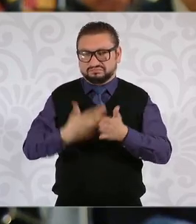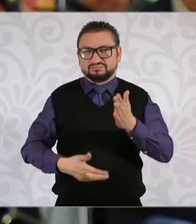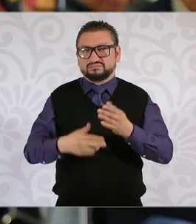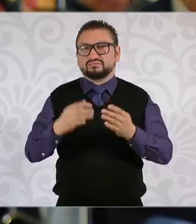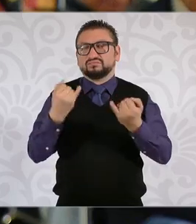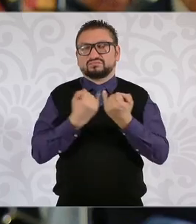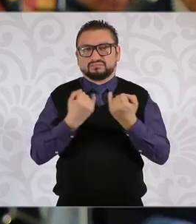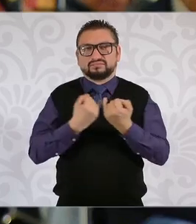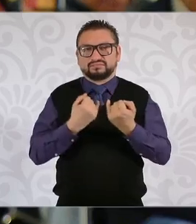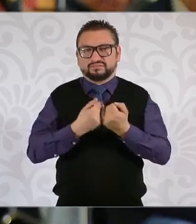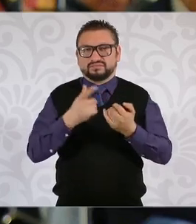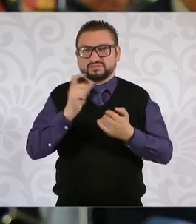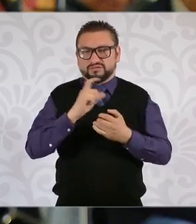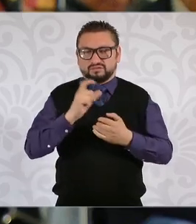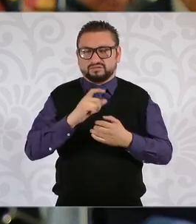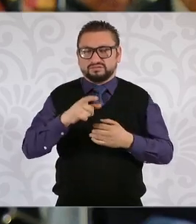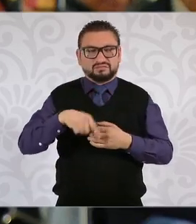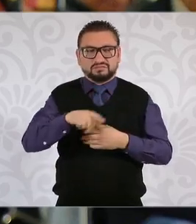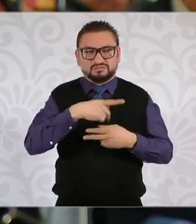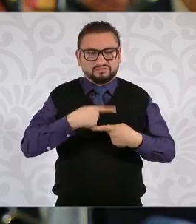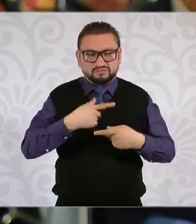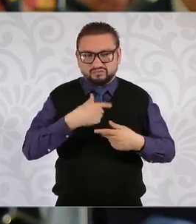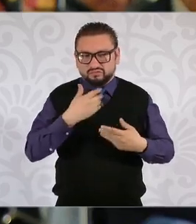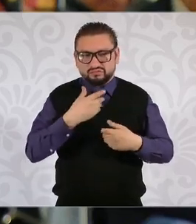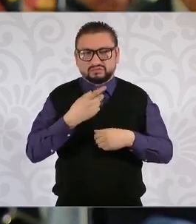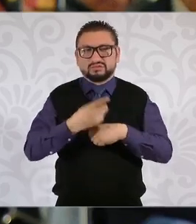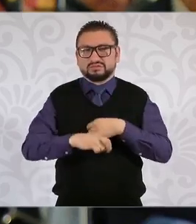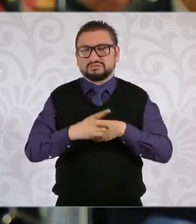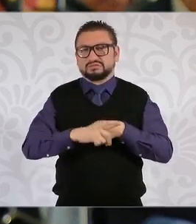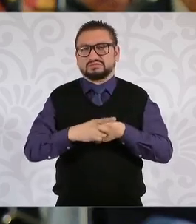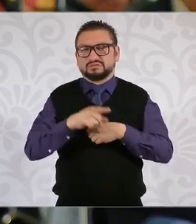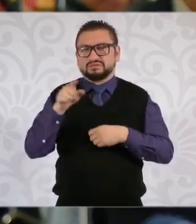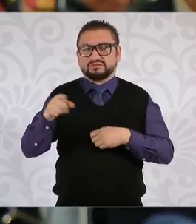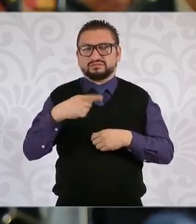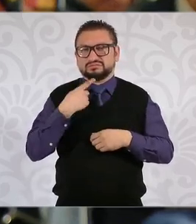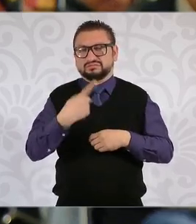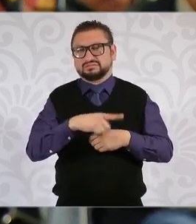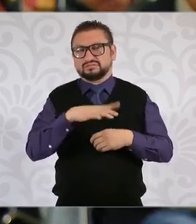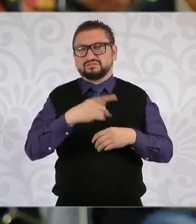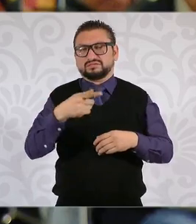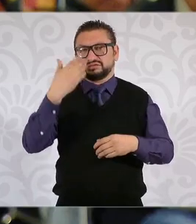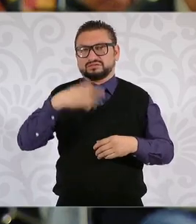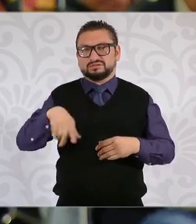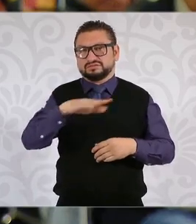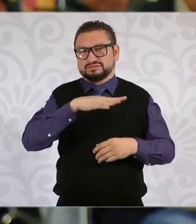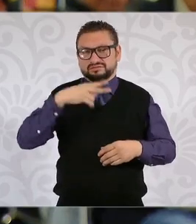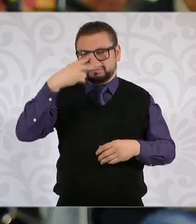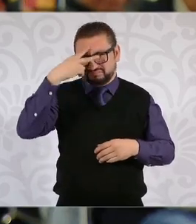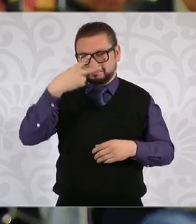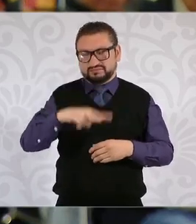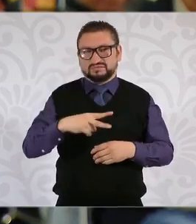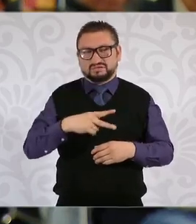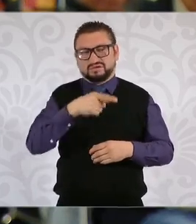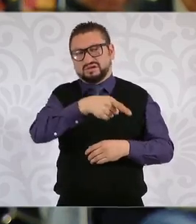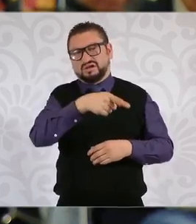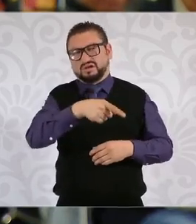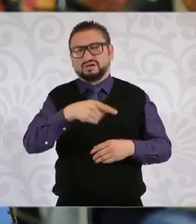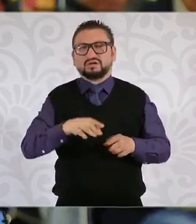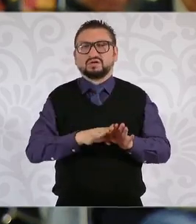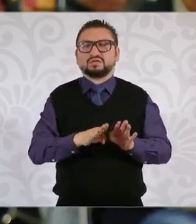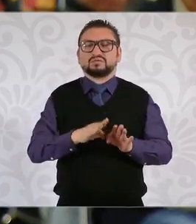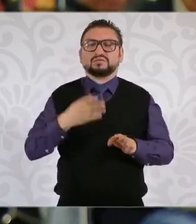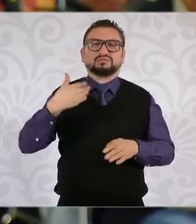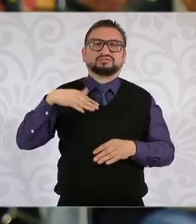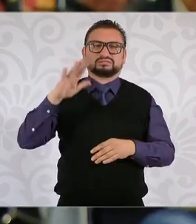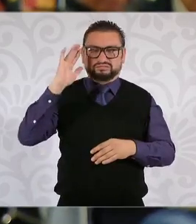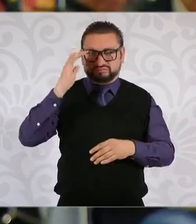delitos que él acusa, aunque sabemos que en México este tipo de cuestiones, señalamientos, se conocían